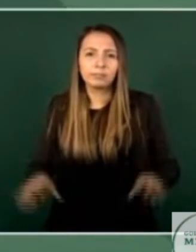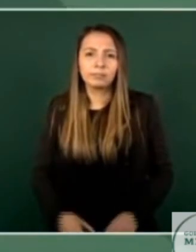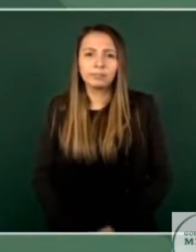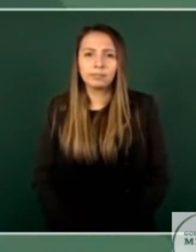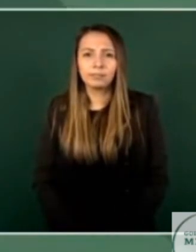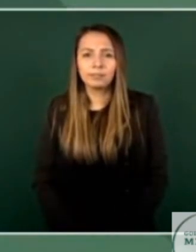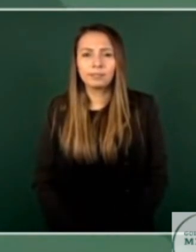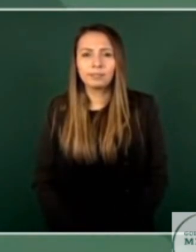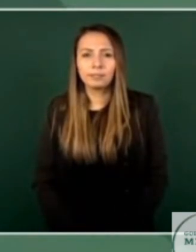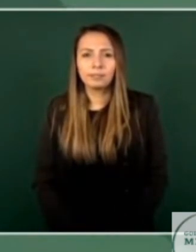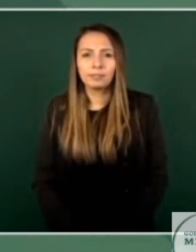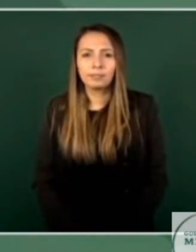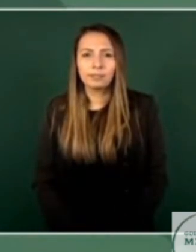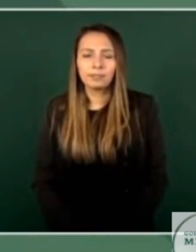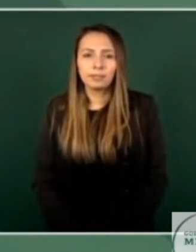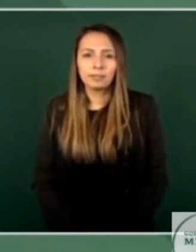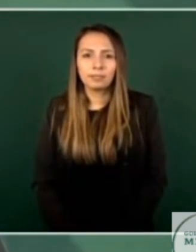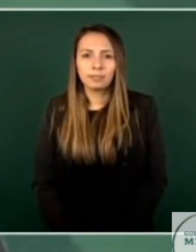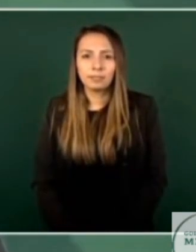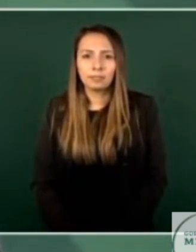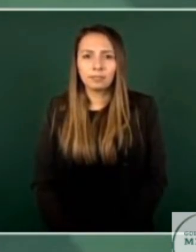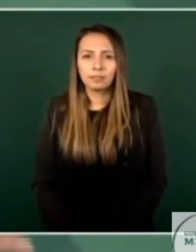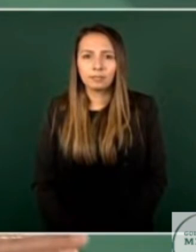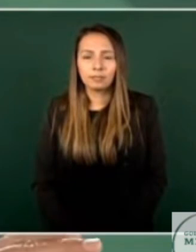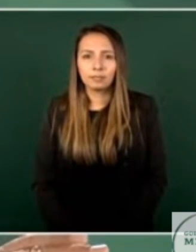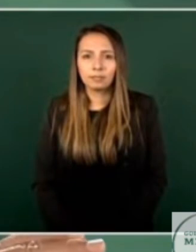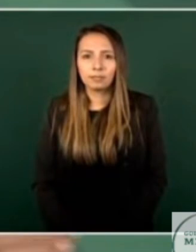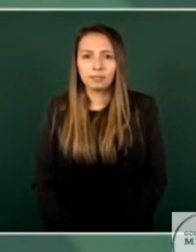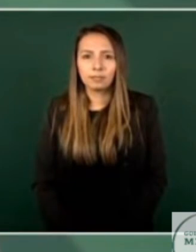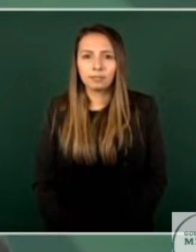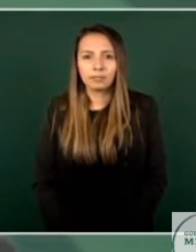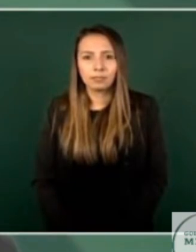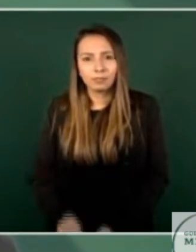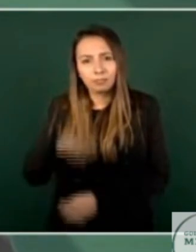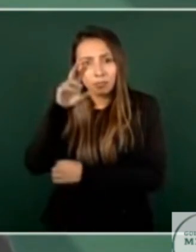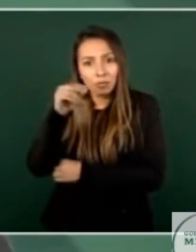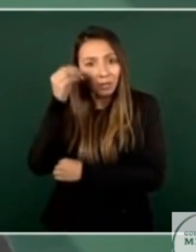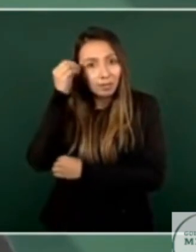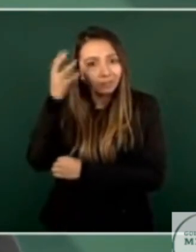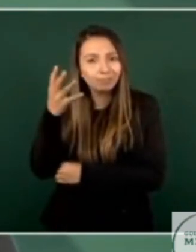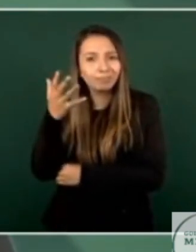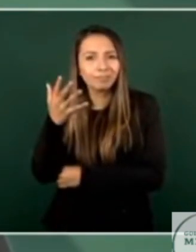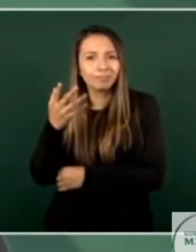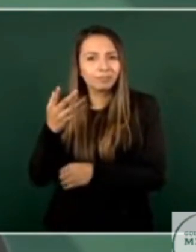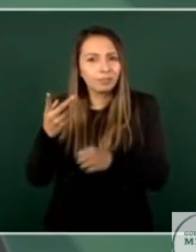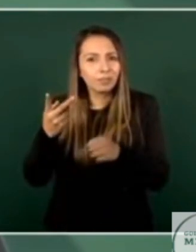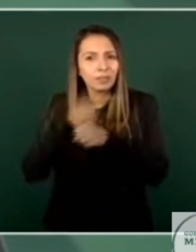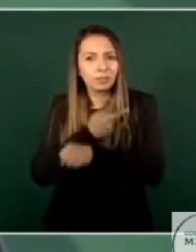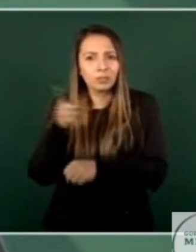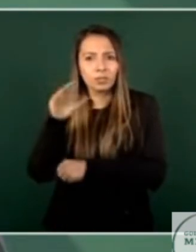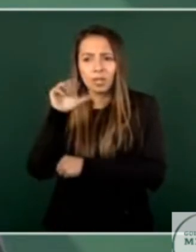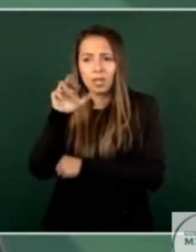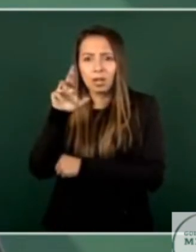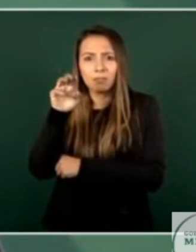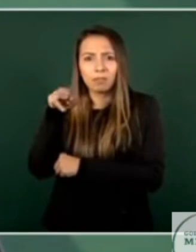que no se olvide lo que pasó con Carmen Aristegui que no se olvide lo que le